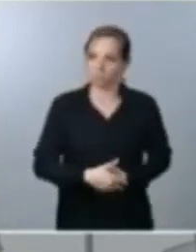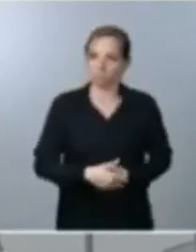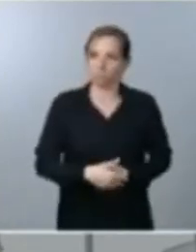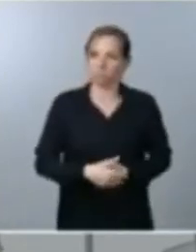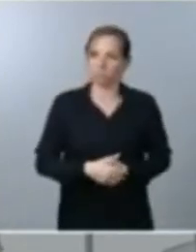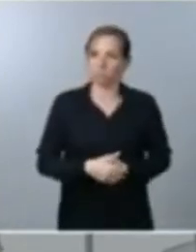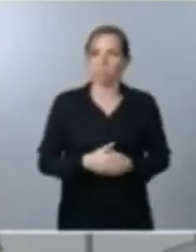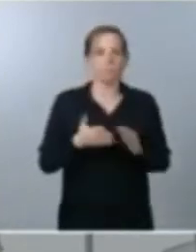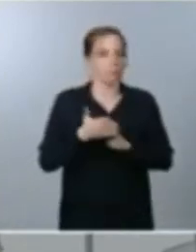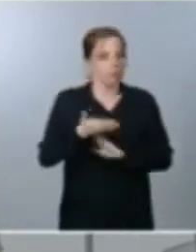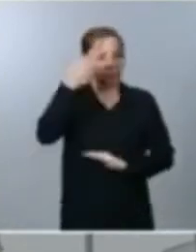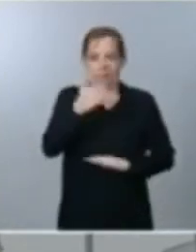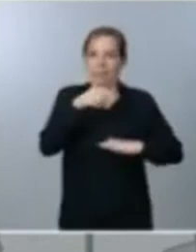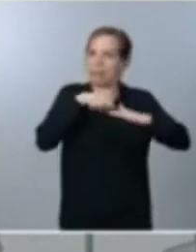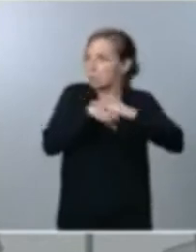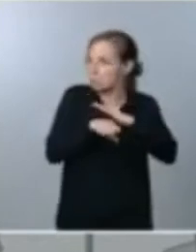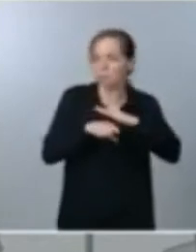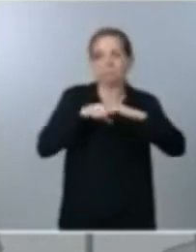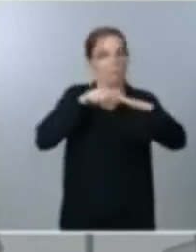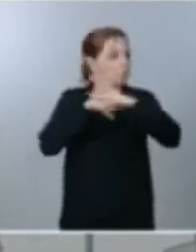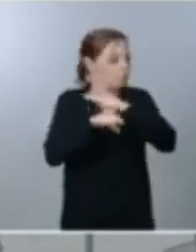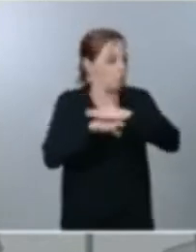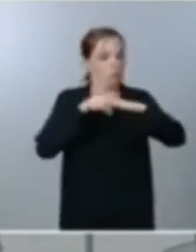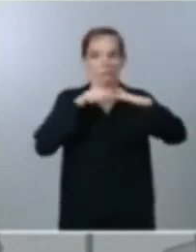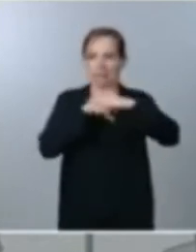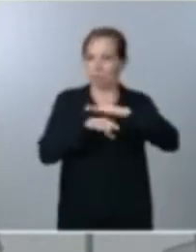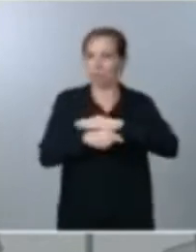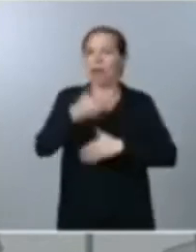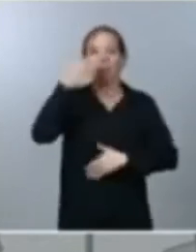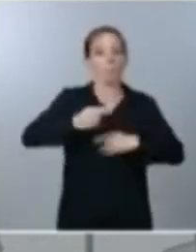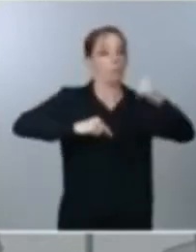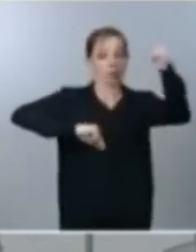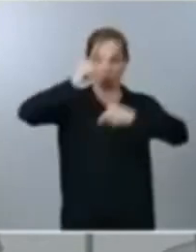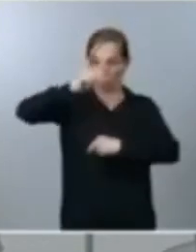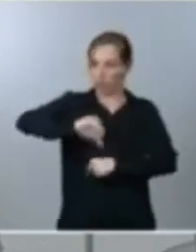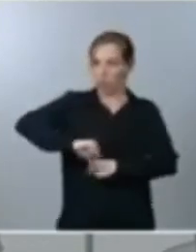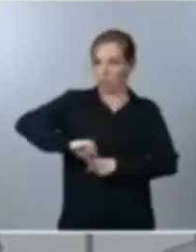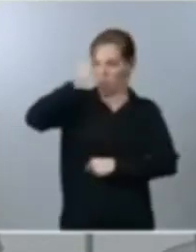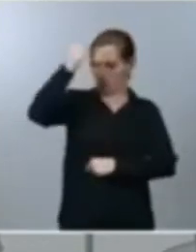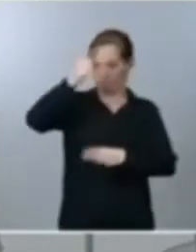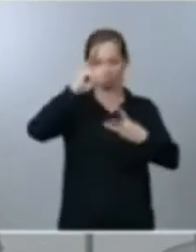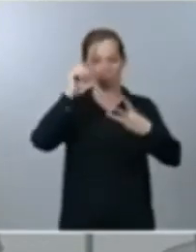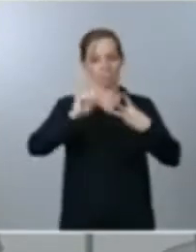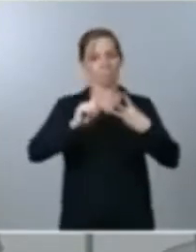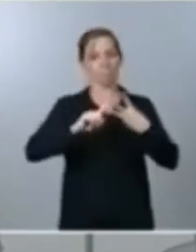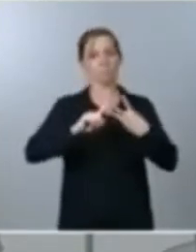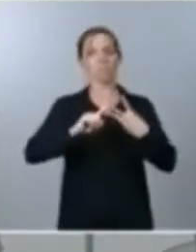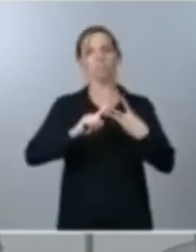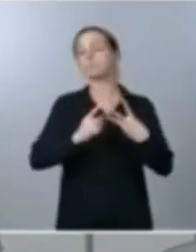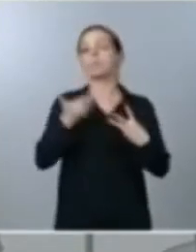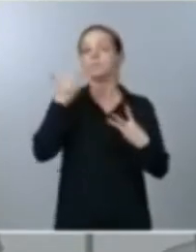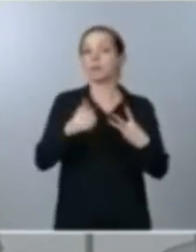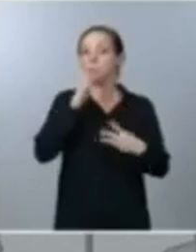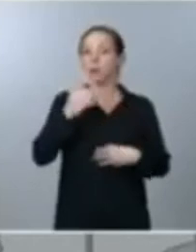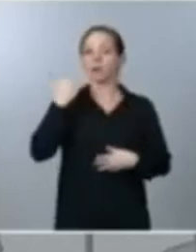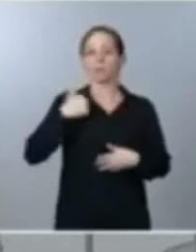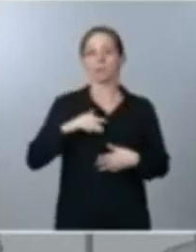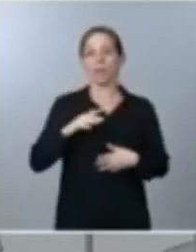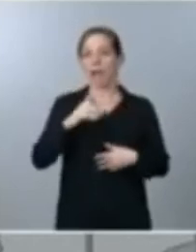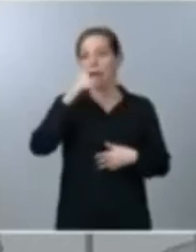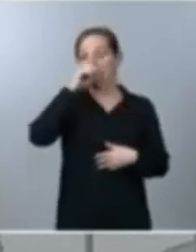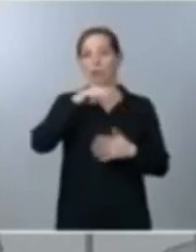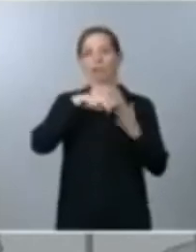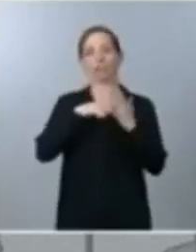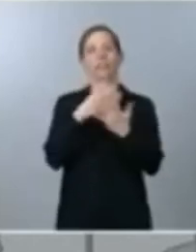gestión lo importante es aprobar los presupuestos en segundo lugar lo importante es después de cinco procesos electorales en el año 2019 dar